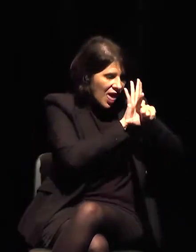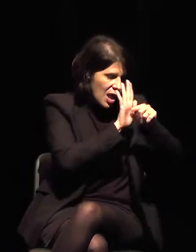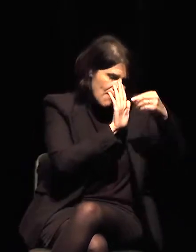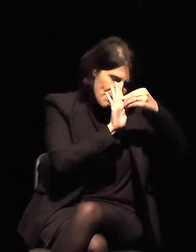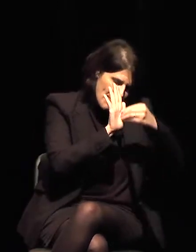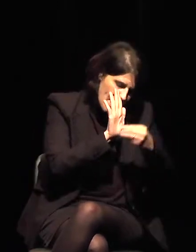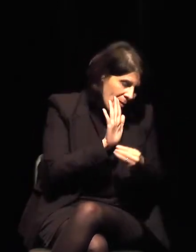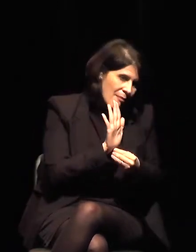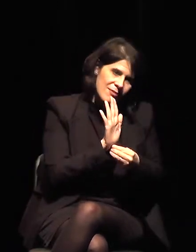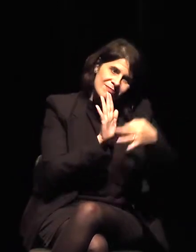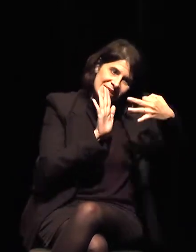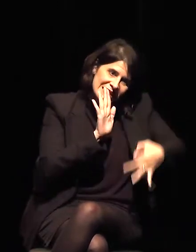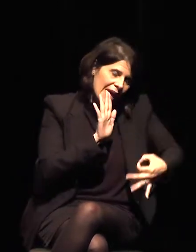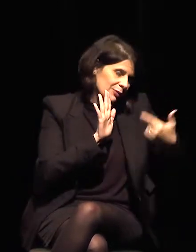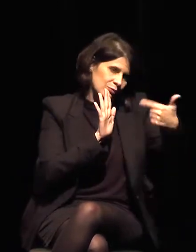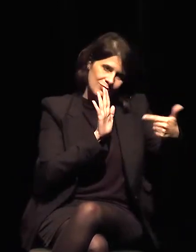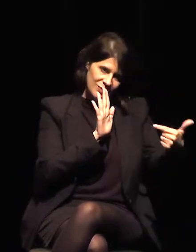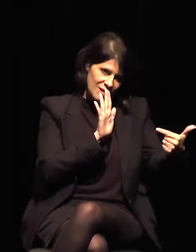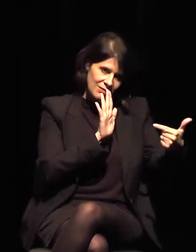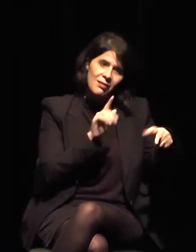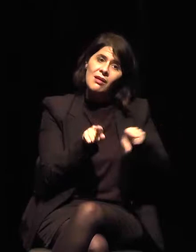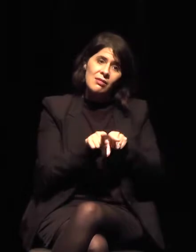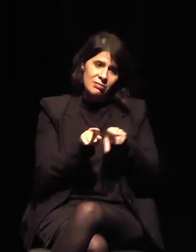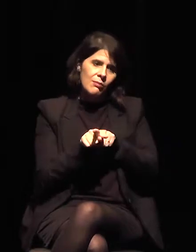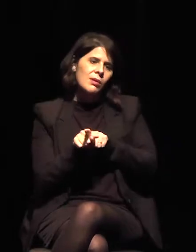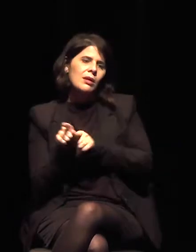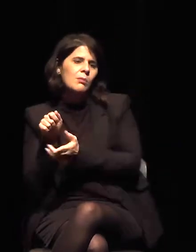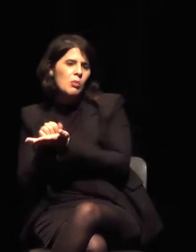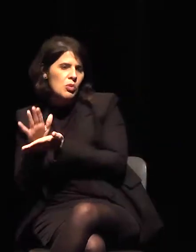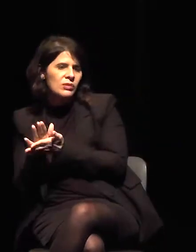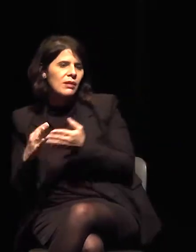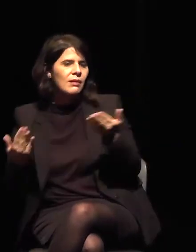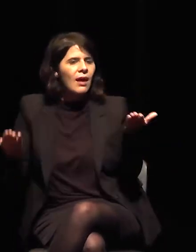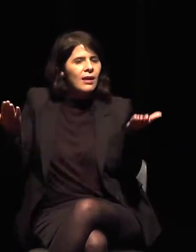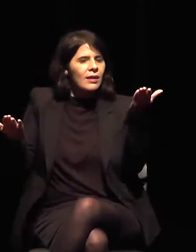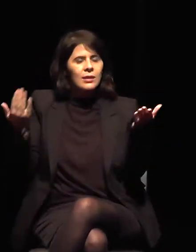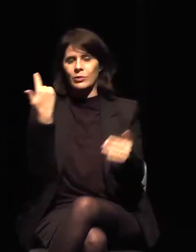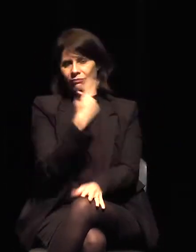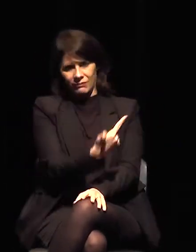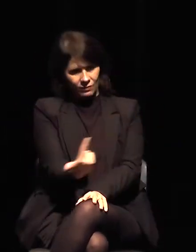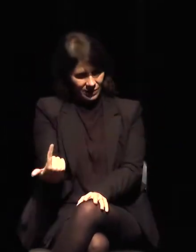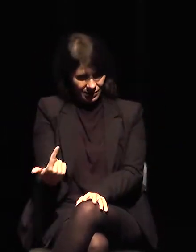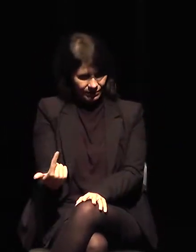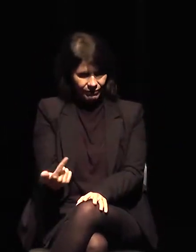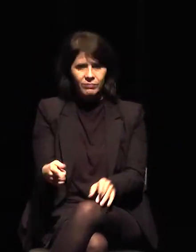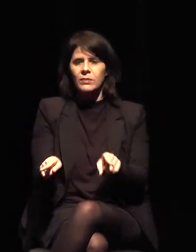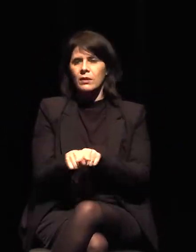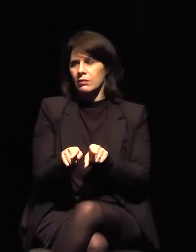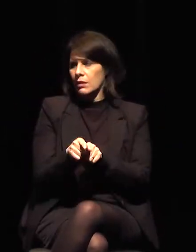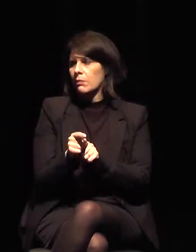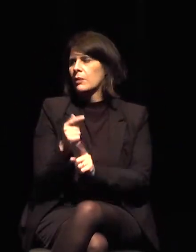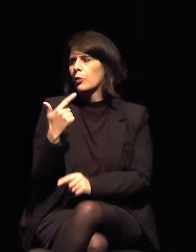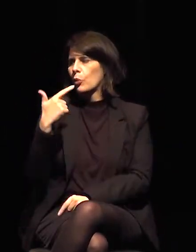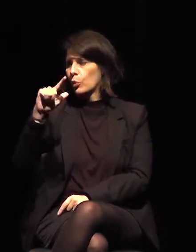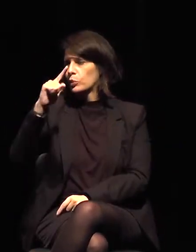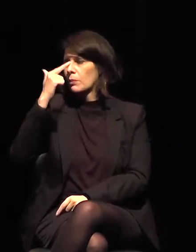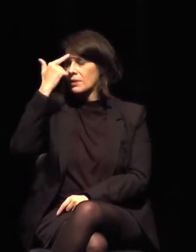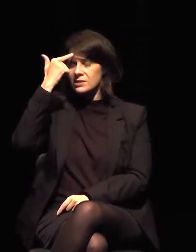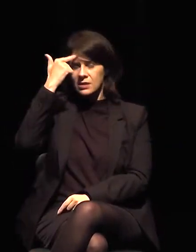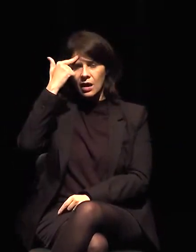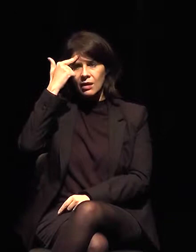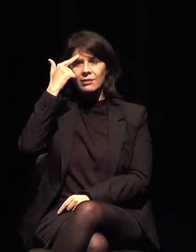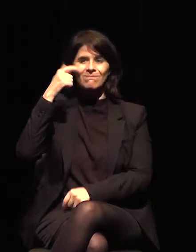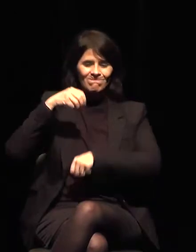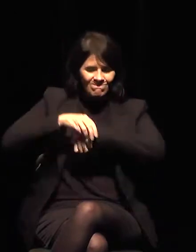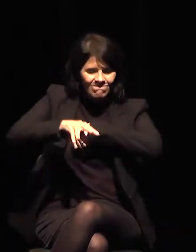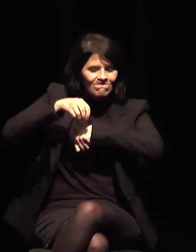son equiparables. La formación y ampliación de los cuadros profesionales. Bueno, yo sé que no es fácil, pero tampoco es